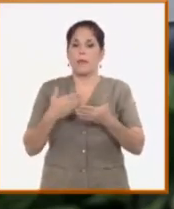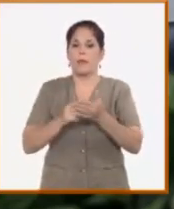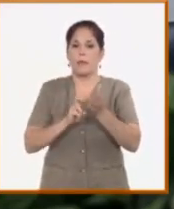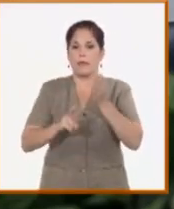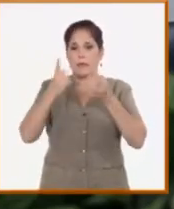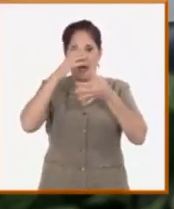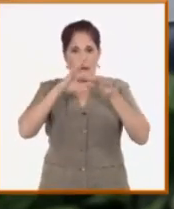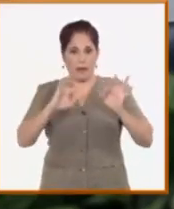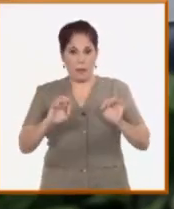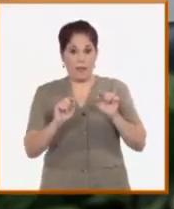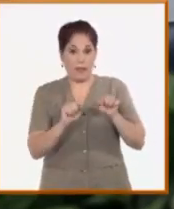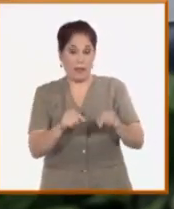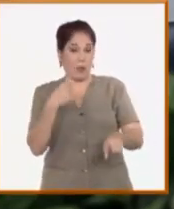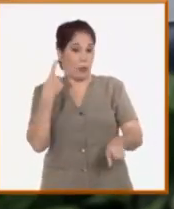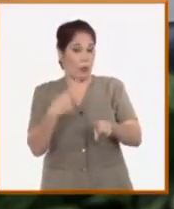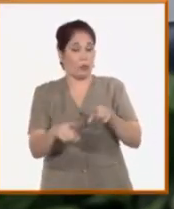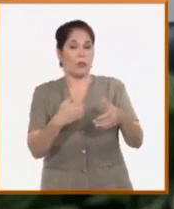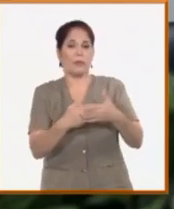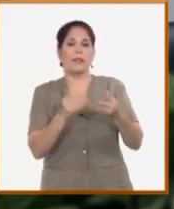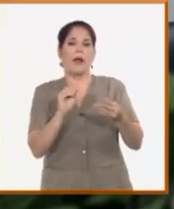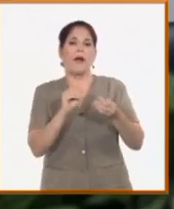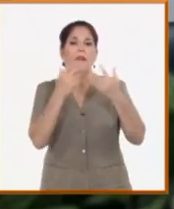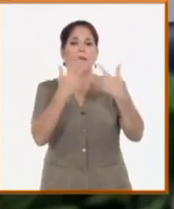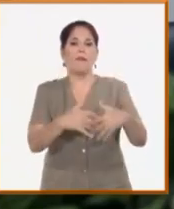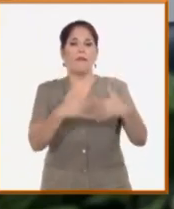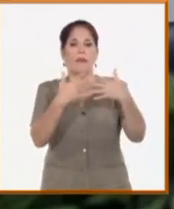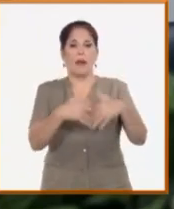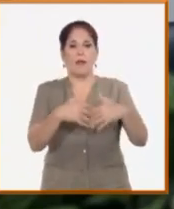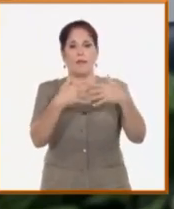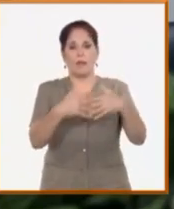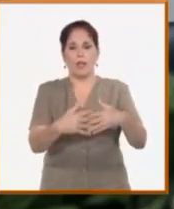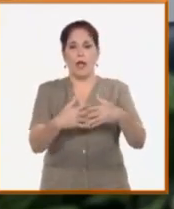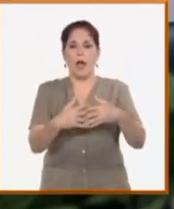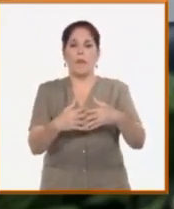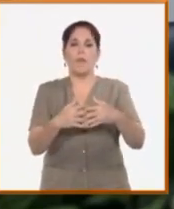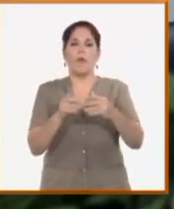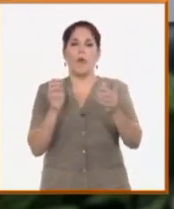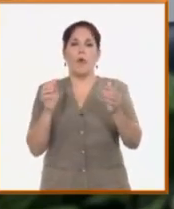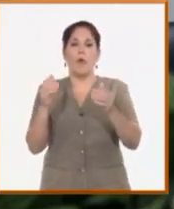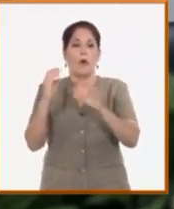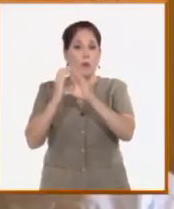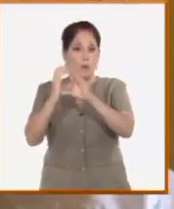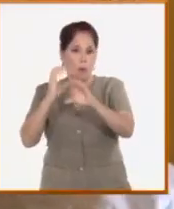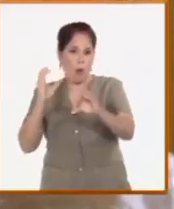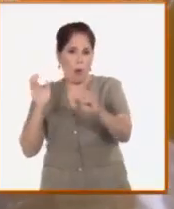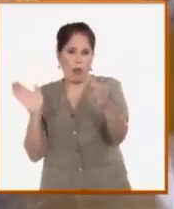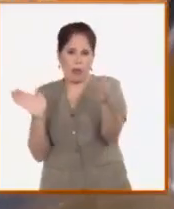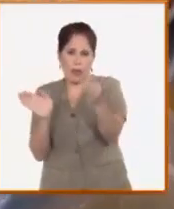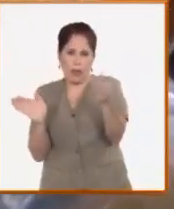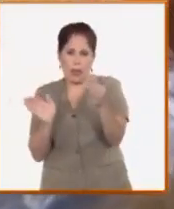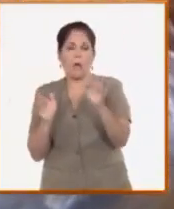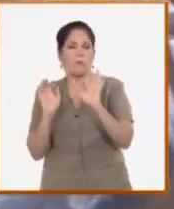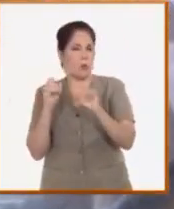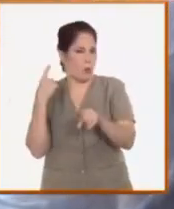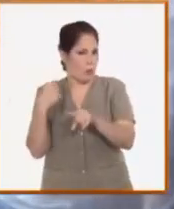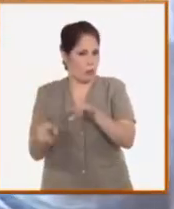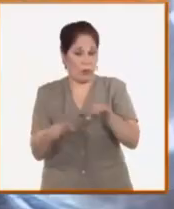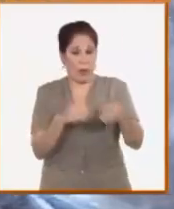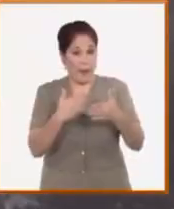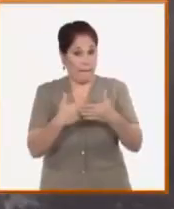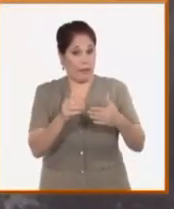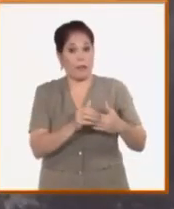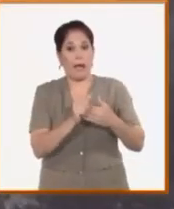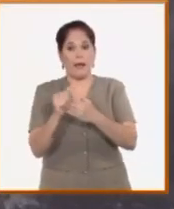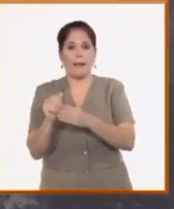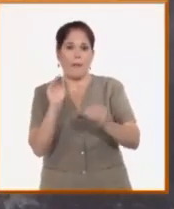la provincia de Artemisa, que fabricamos los semiómnibus para el plan turquino. La empresa es líder en el